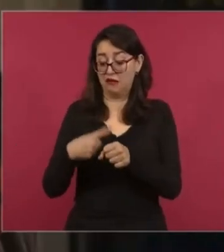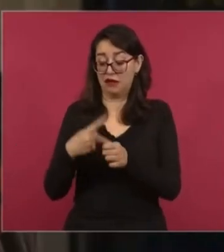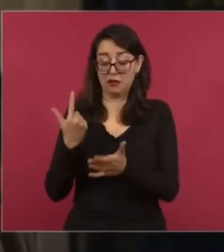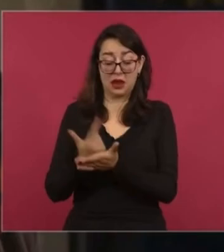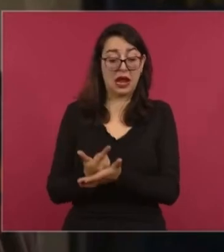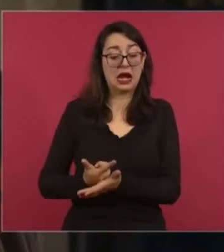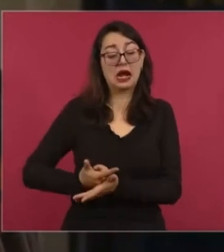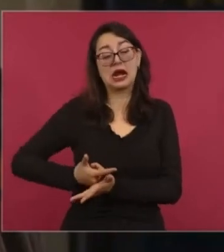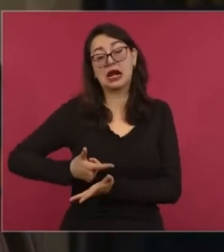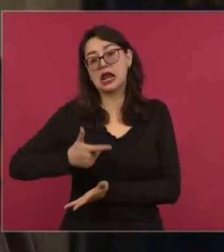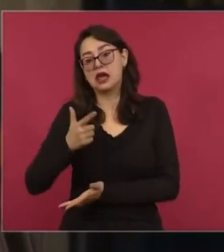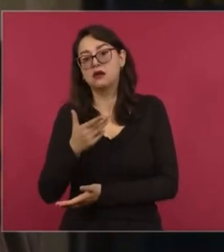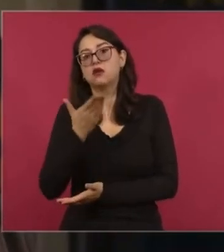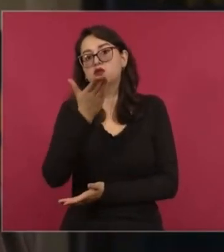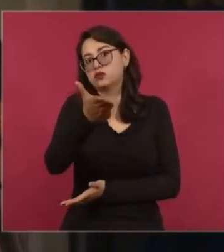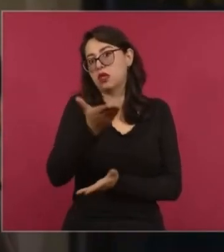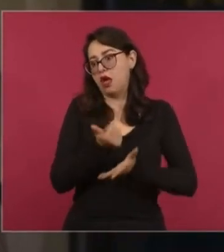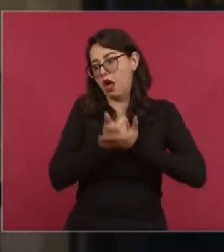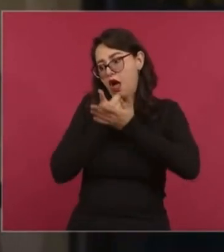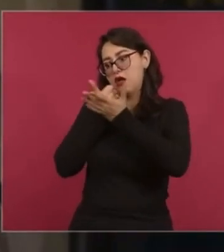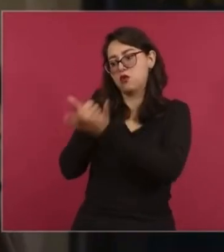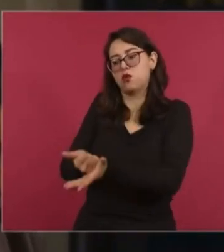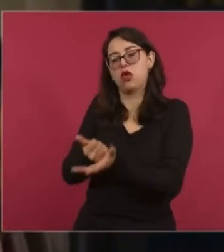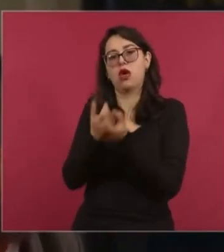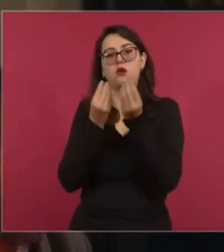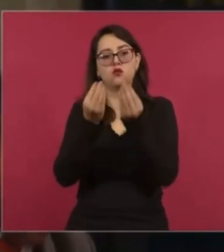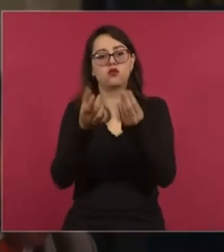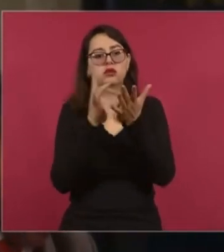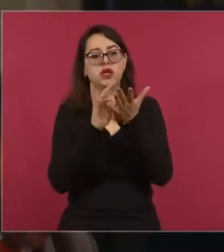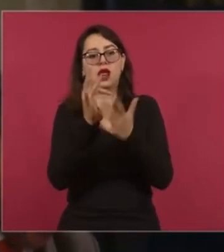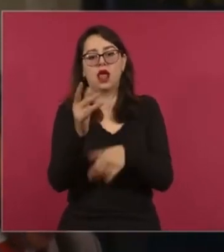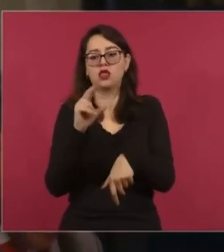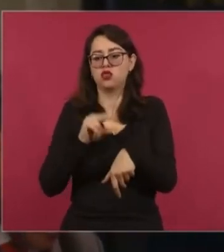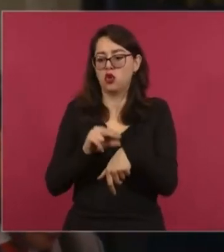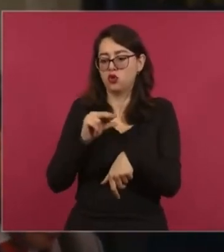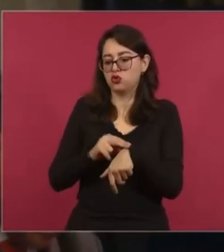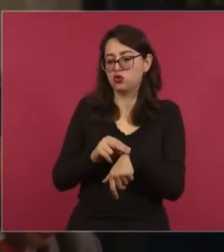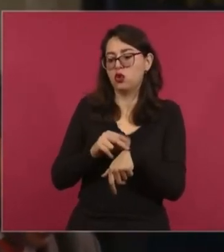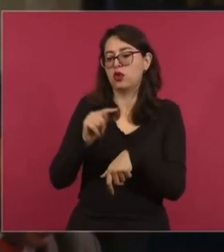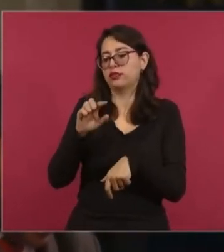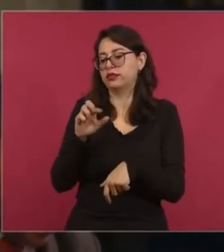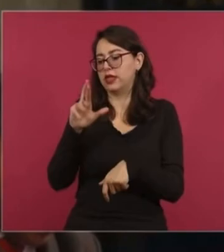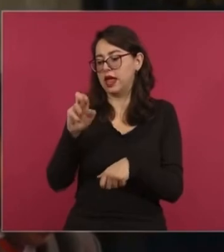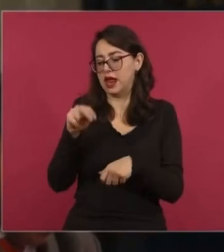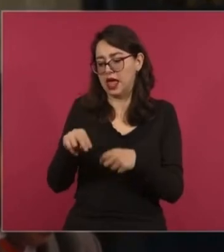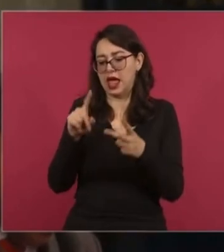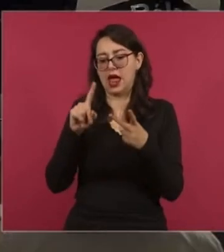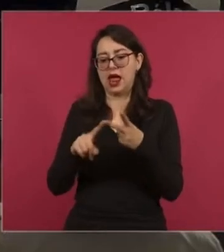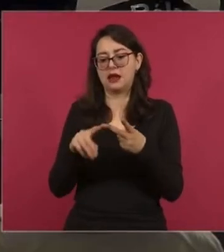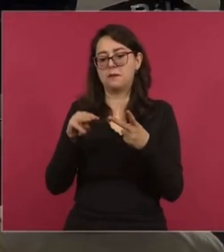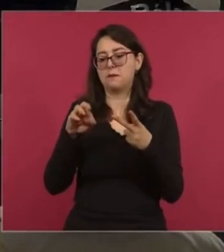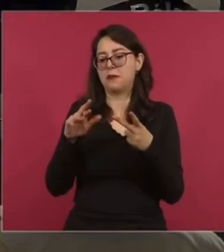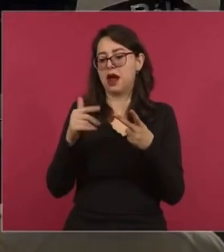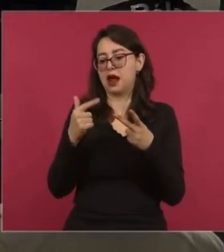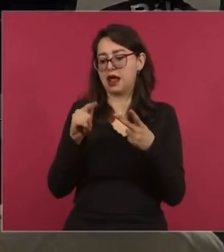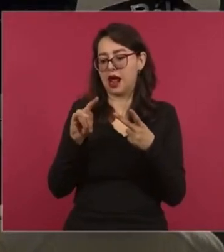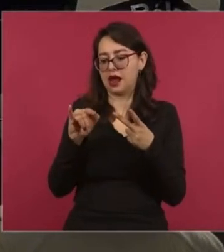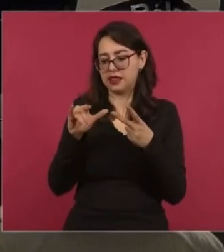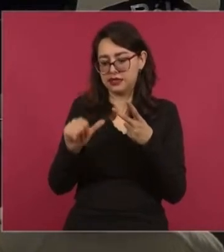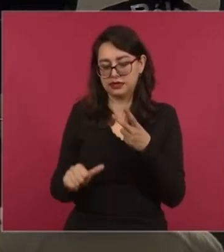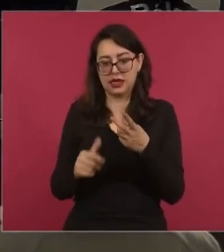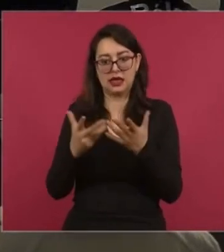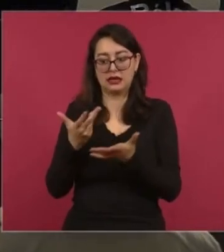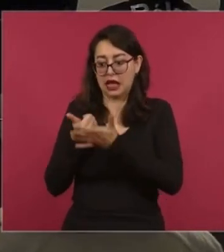Gustavo Reyes Terán y a Ana Margarita Sánchez y a Patricia Hernández del IMSS por su interés, por